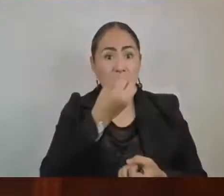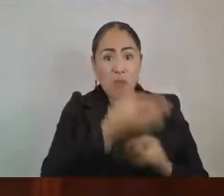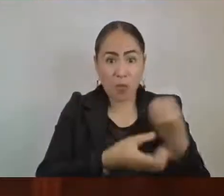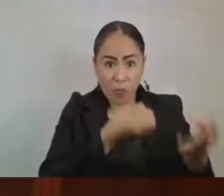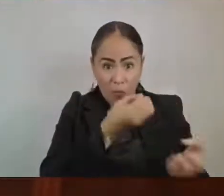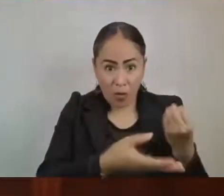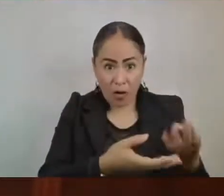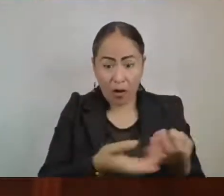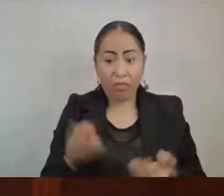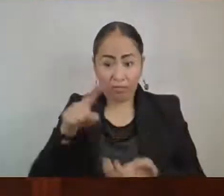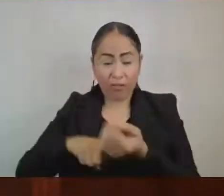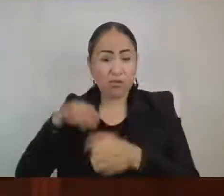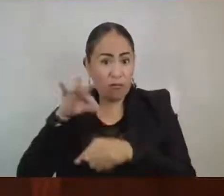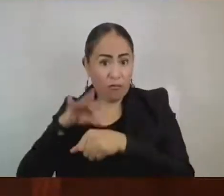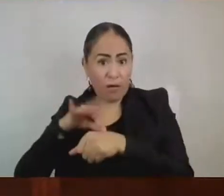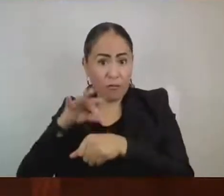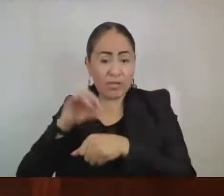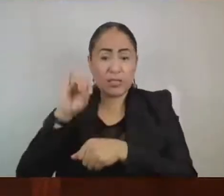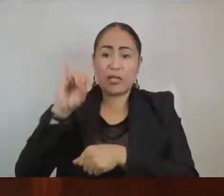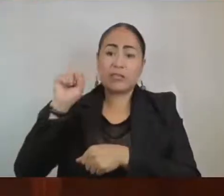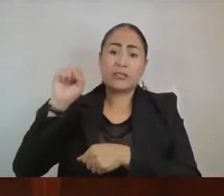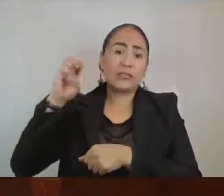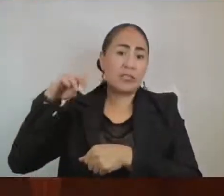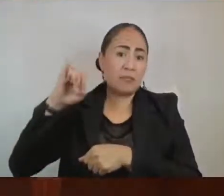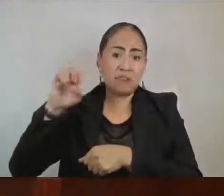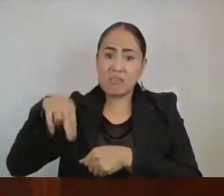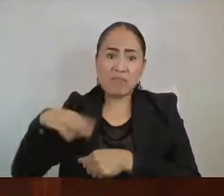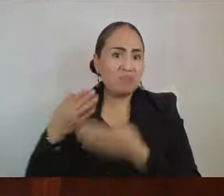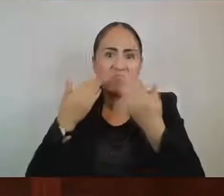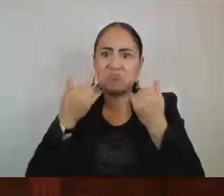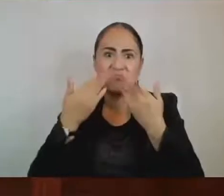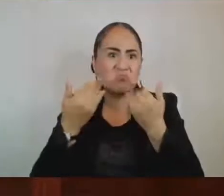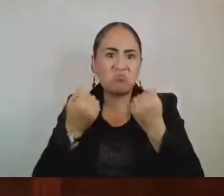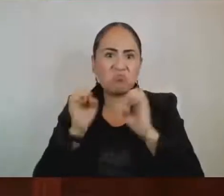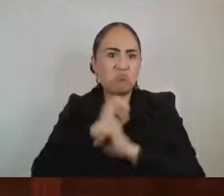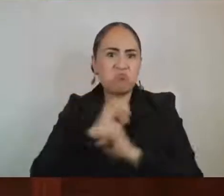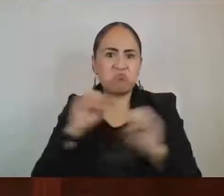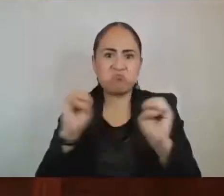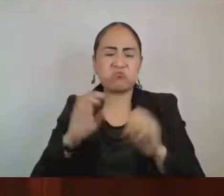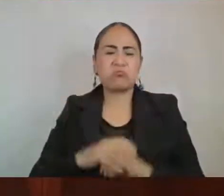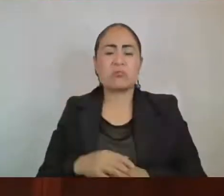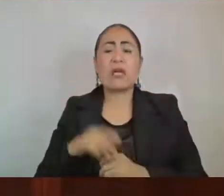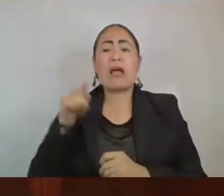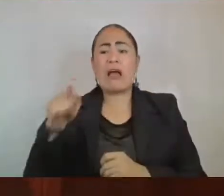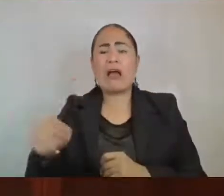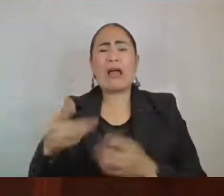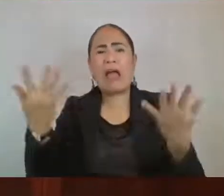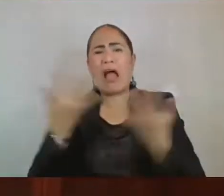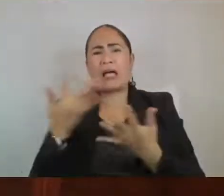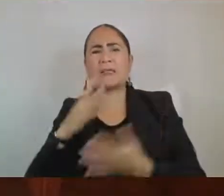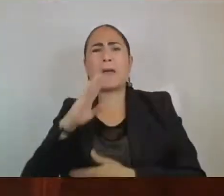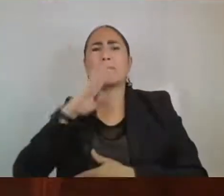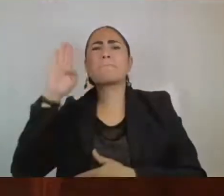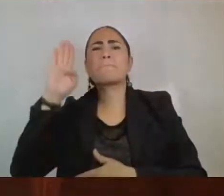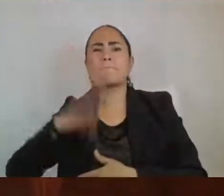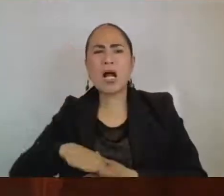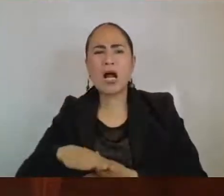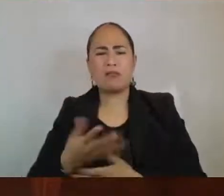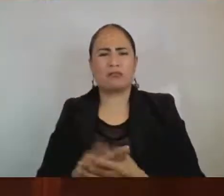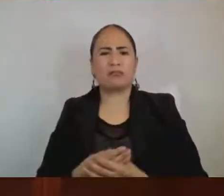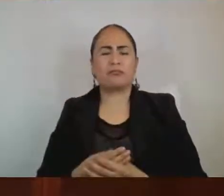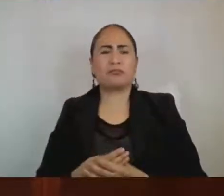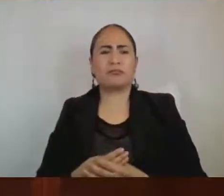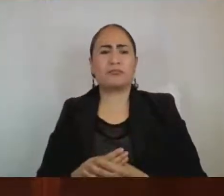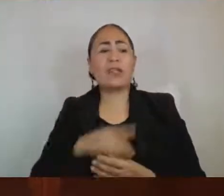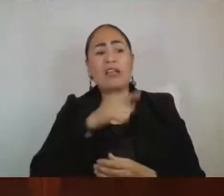No es ningún secreto que las diversas deficiencias del Instituto han provocado que la derechohabiencia se haya visto obligada a acudir al